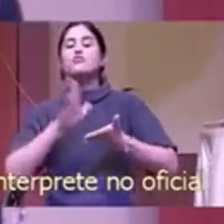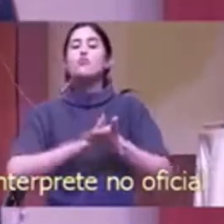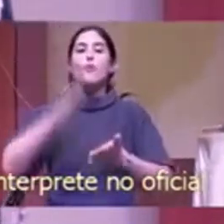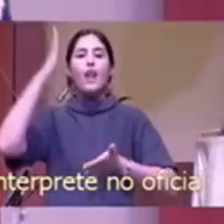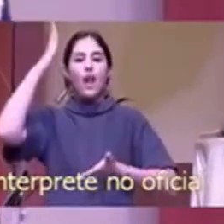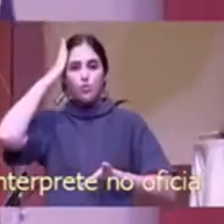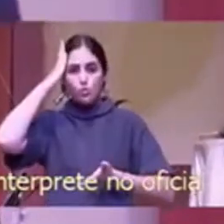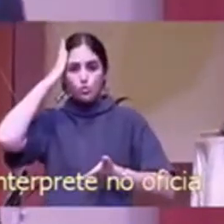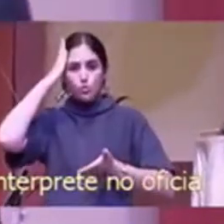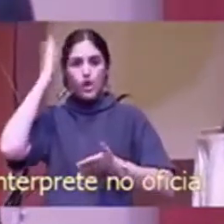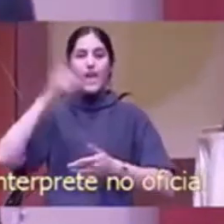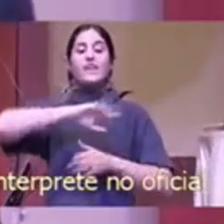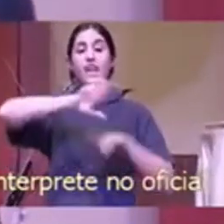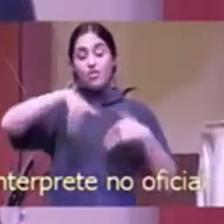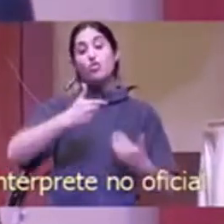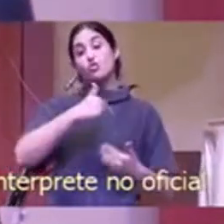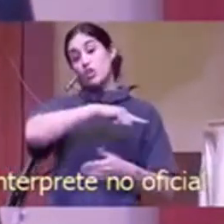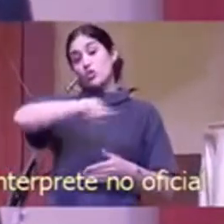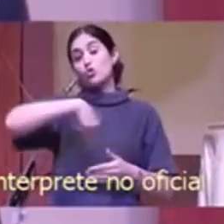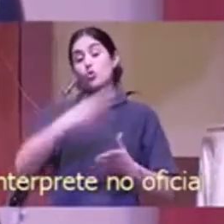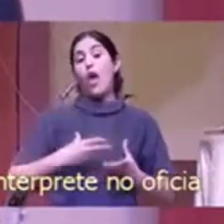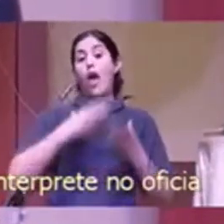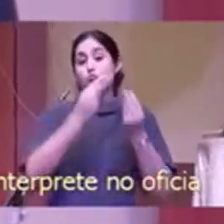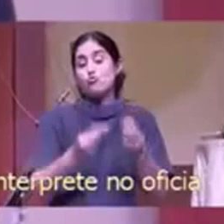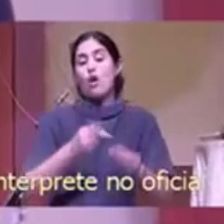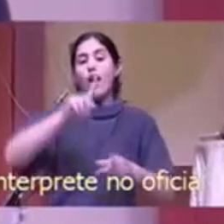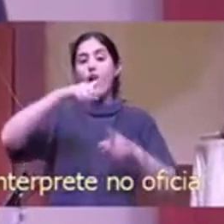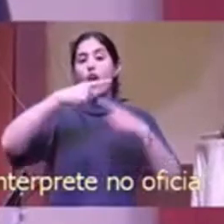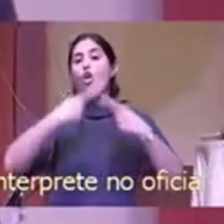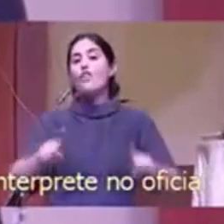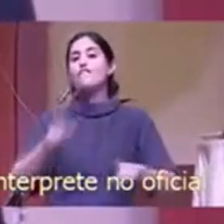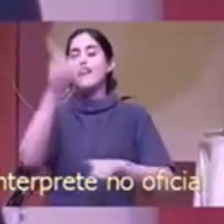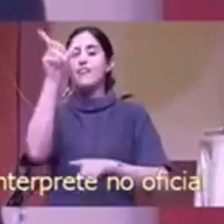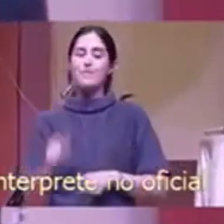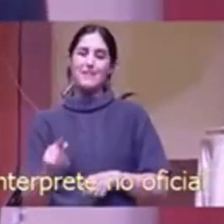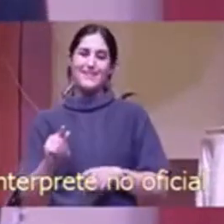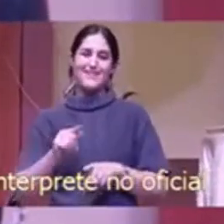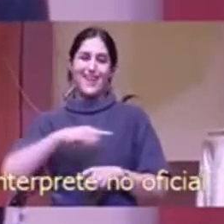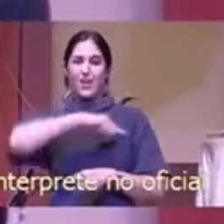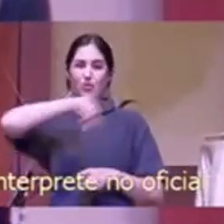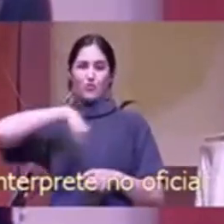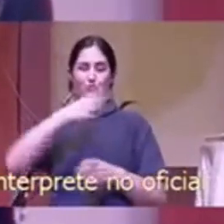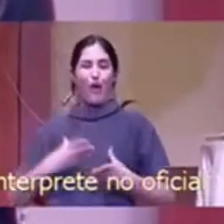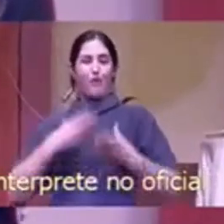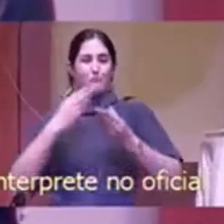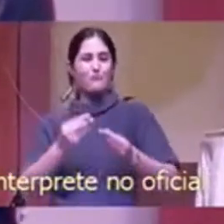Y quiero predicar esta noche acerca de cómo influenciar la cultura.